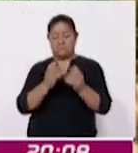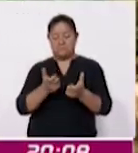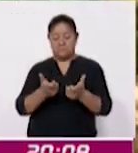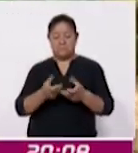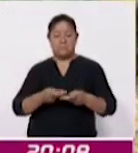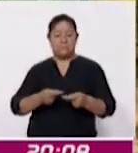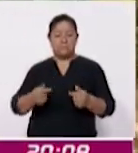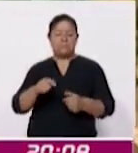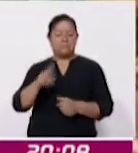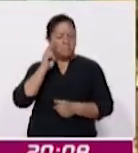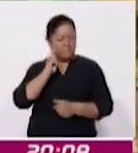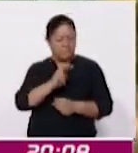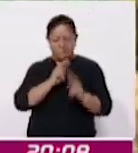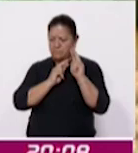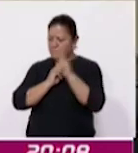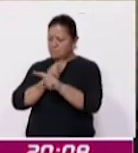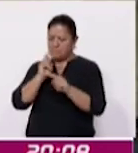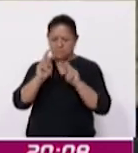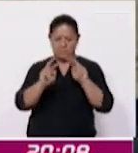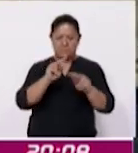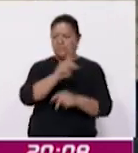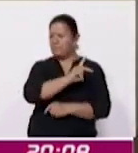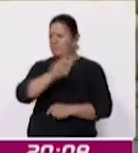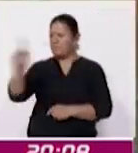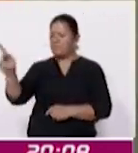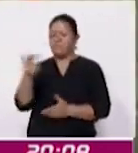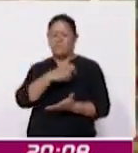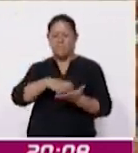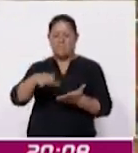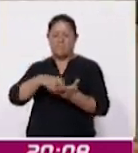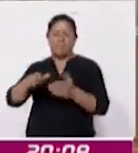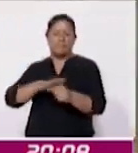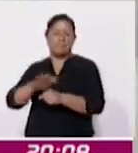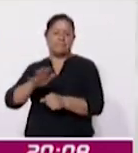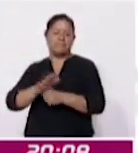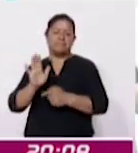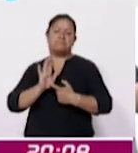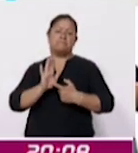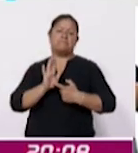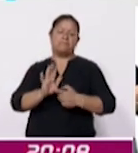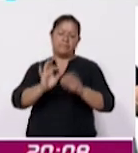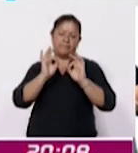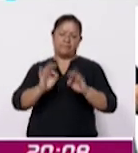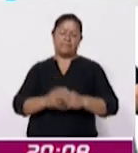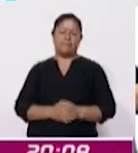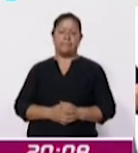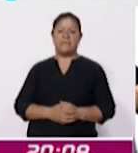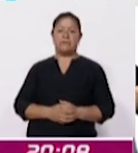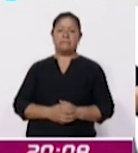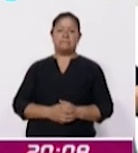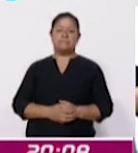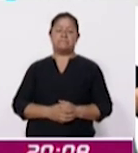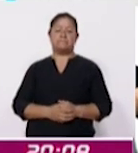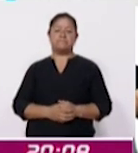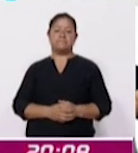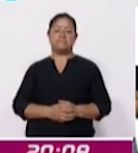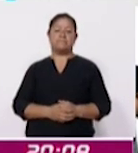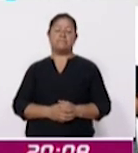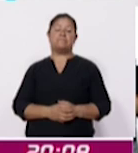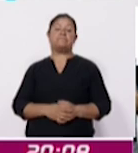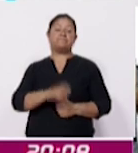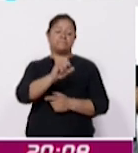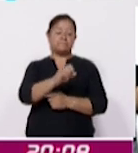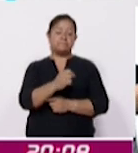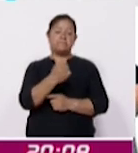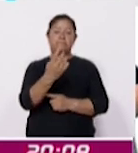mayor precisión los patrones de consumo actuales y mejorar la representatividad del índice. De 20 se desagregan a 24 y